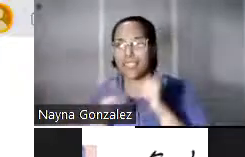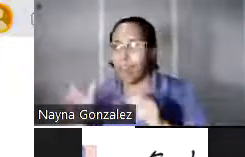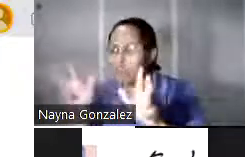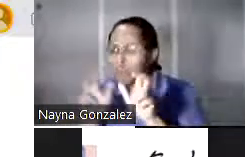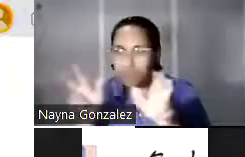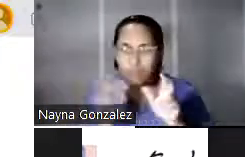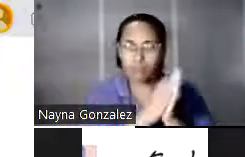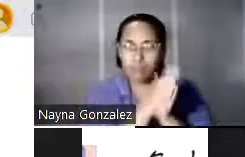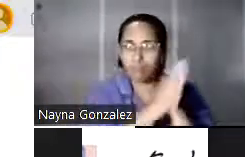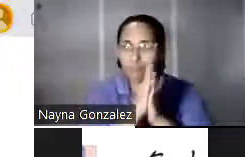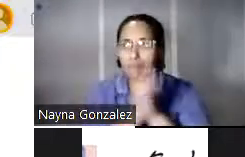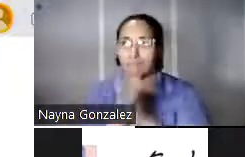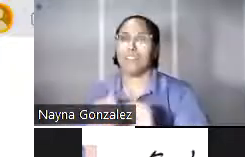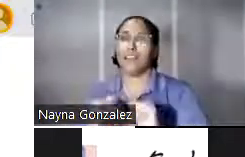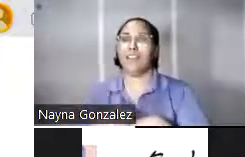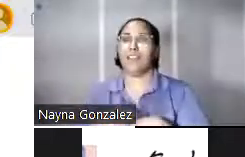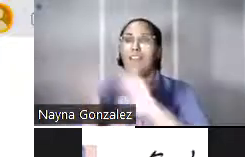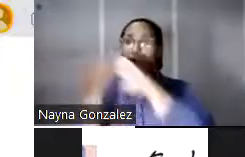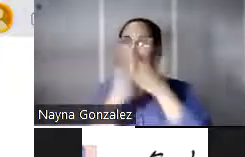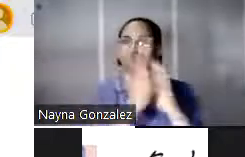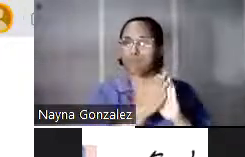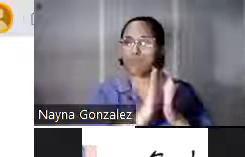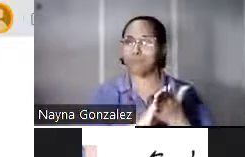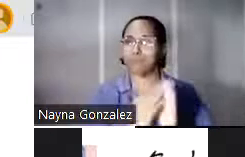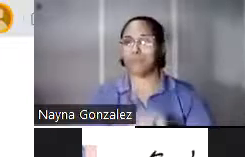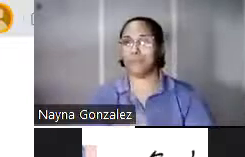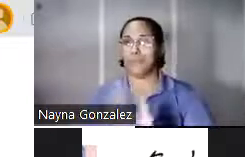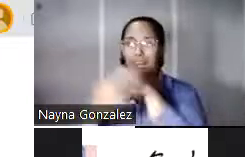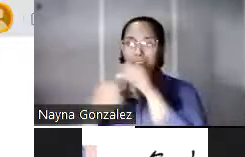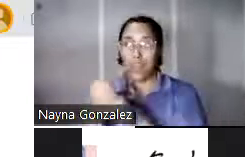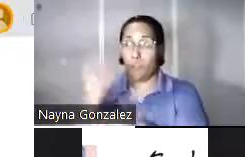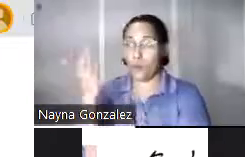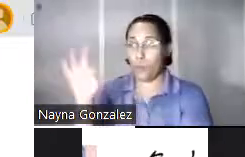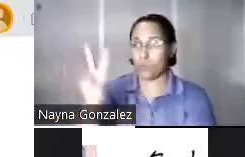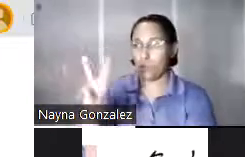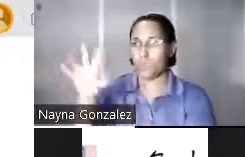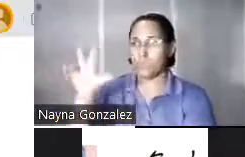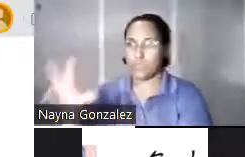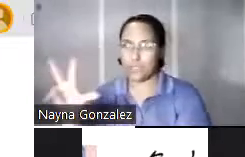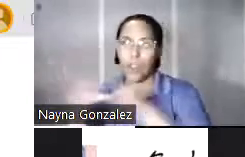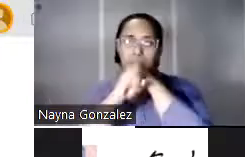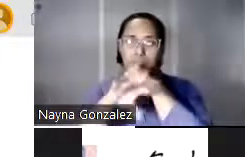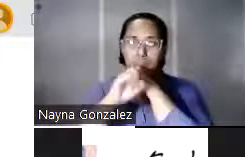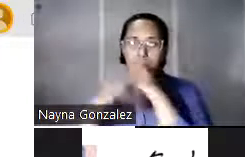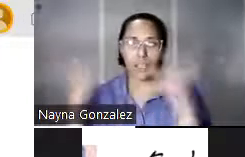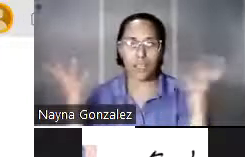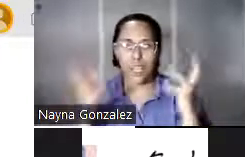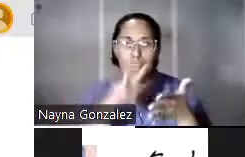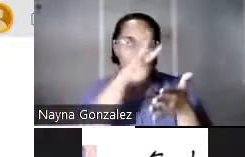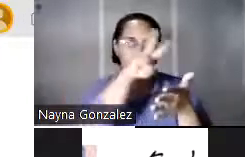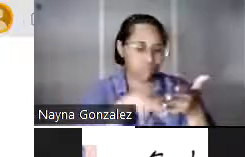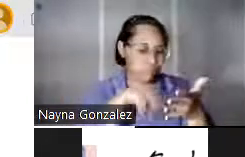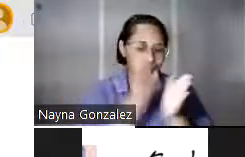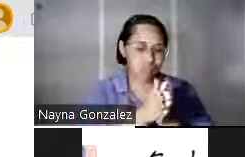ciudadanos por el medio radial. Y en el año 1923 publicaron su revista oficial,